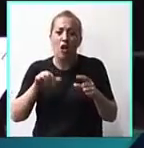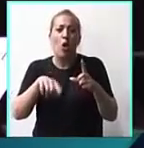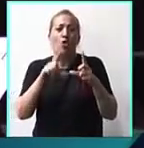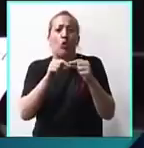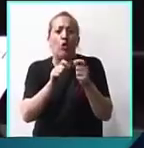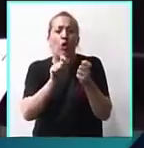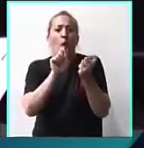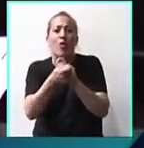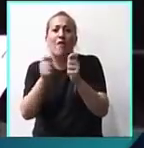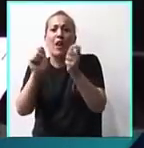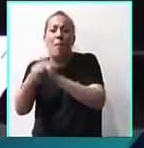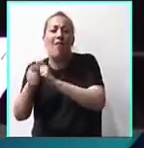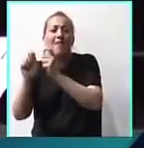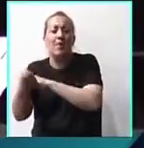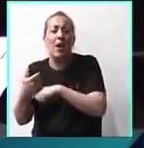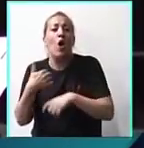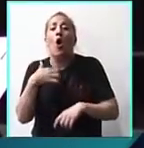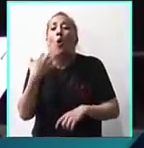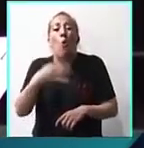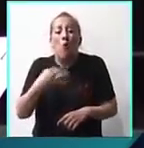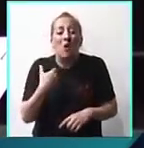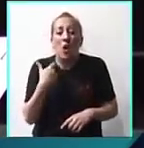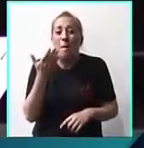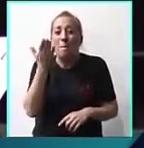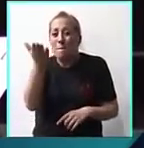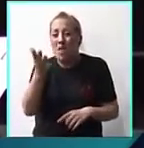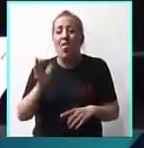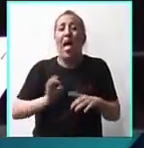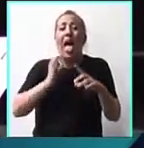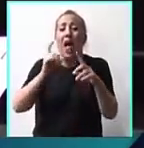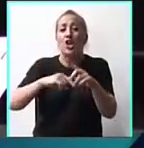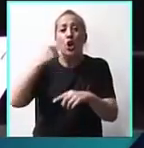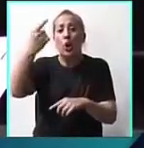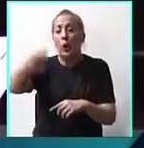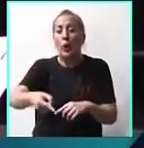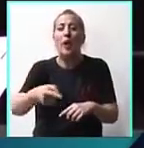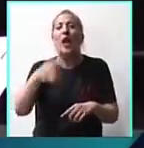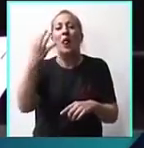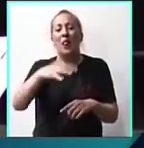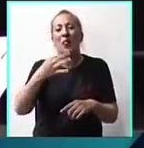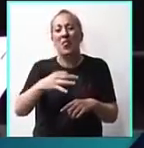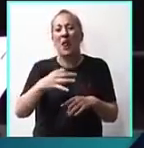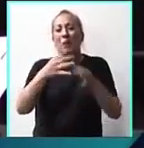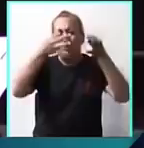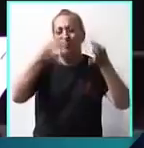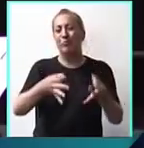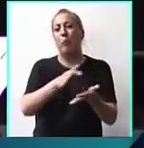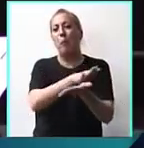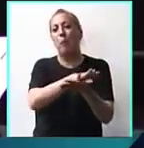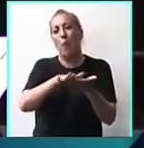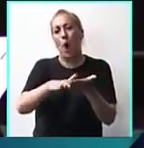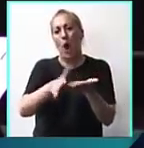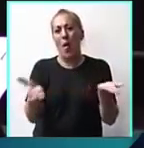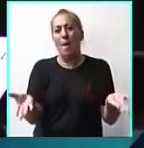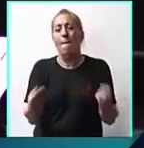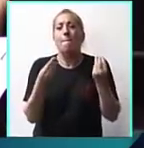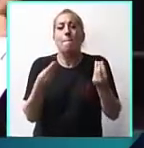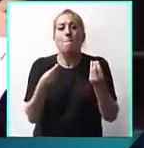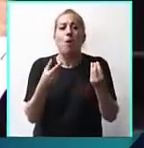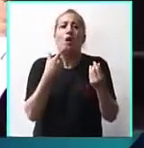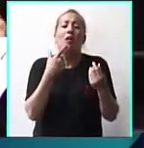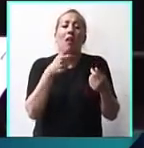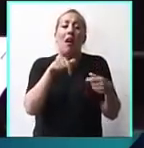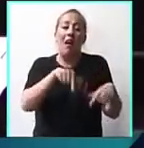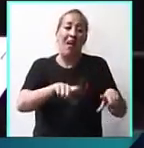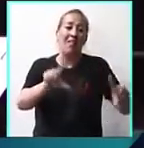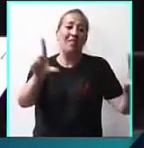Lo único que le pedimos, señor Presidente, para el año que viene es que traten de ser un poco más prolijos, porque se discute una cosa